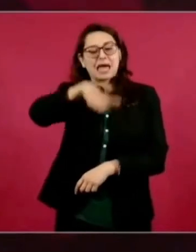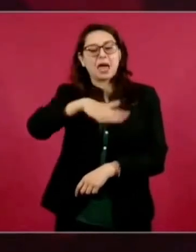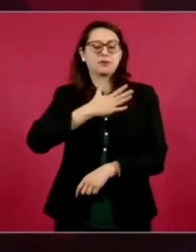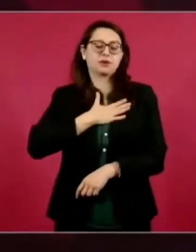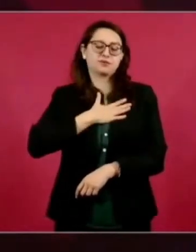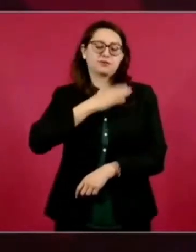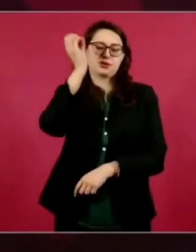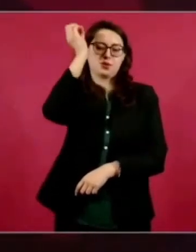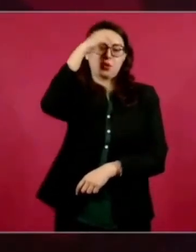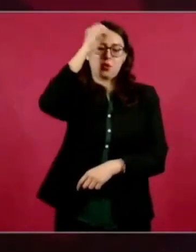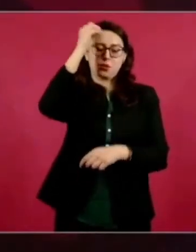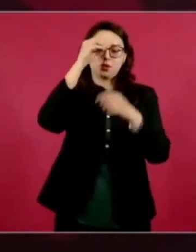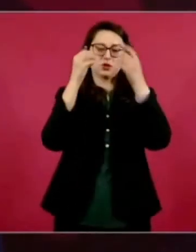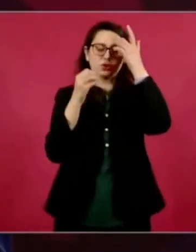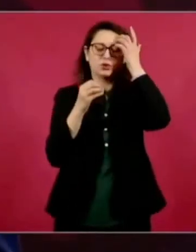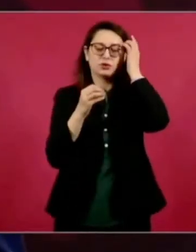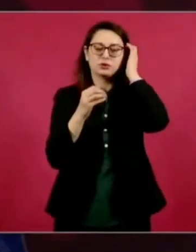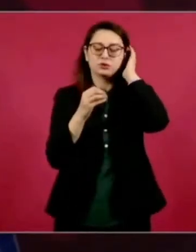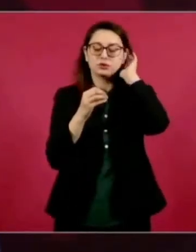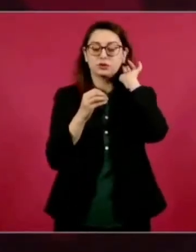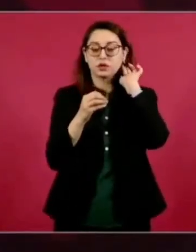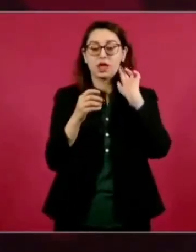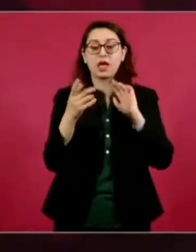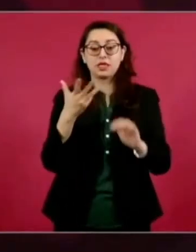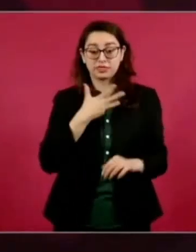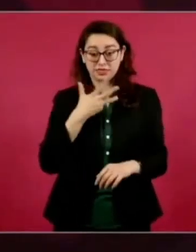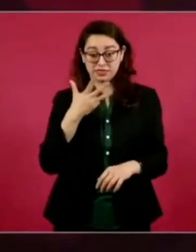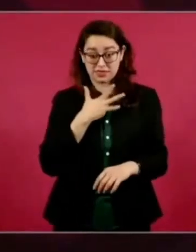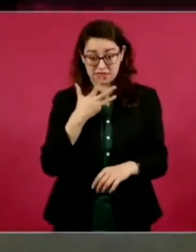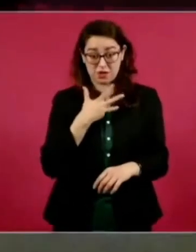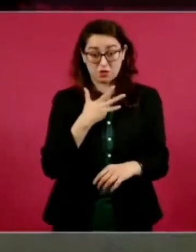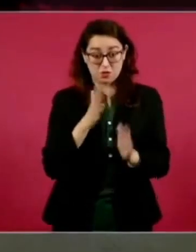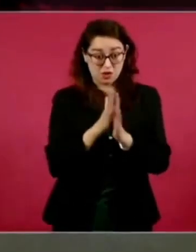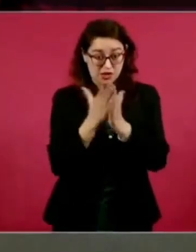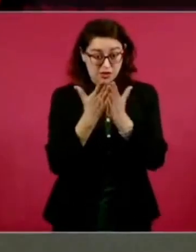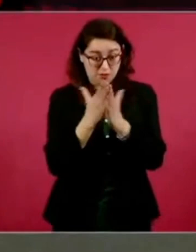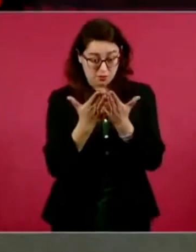se llama El petróleo, la gran tentación.